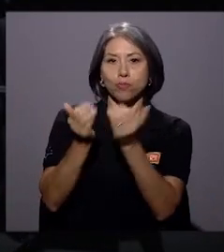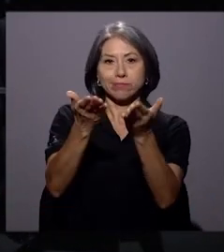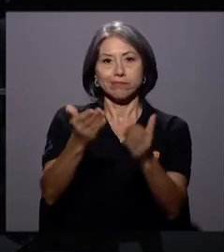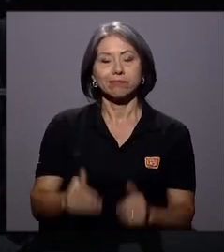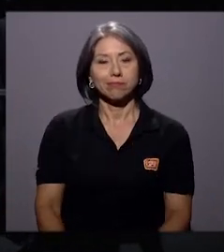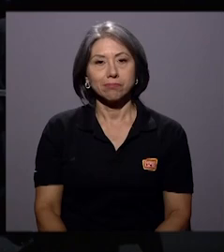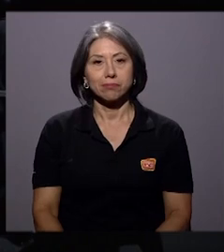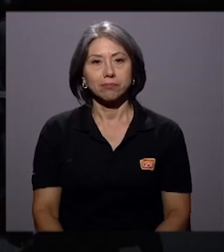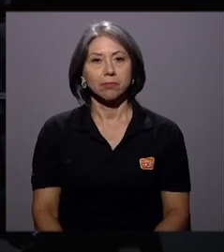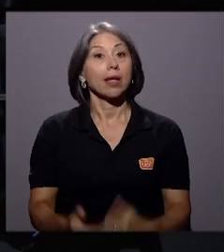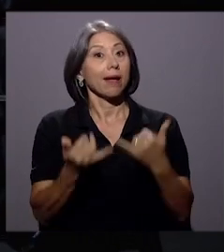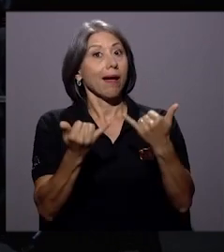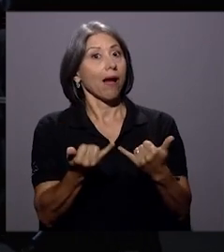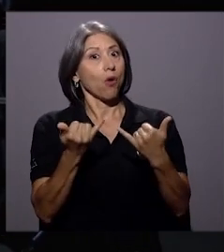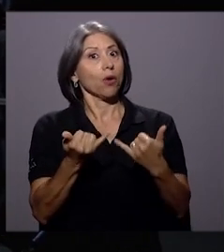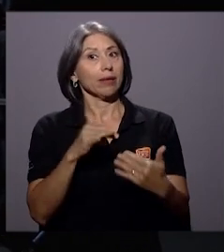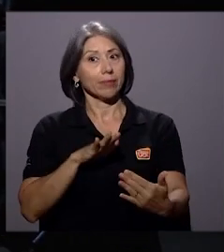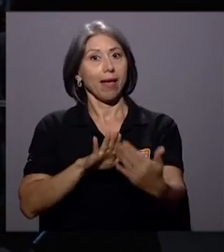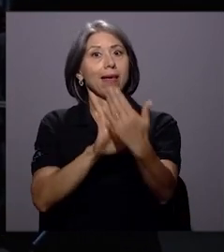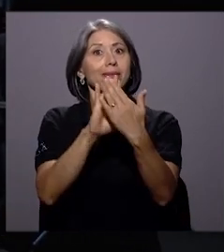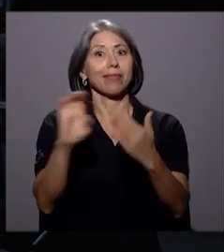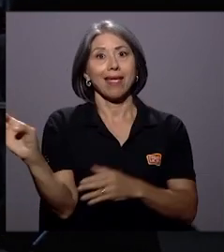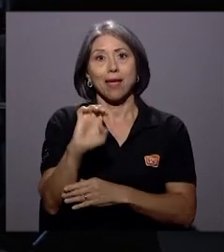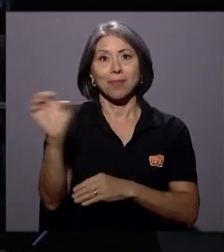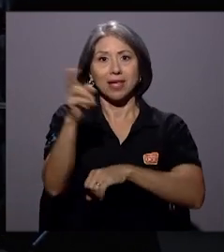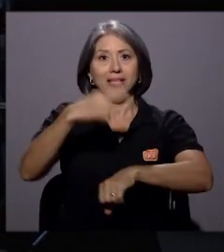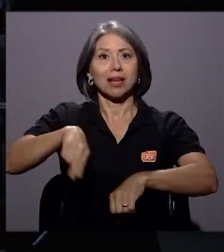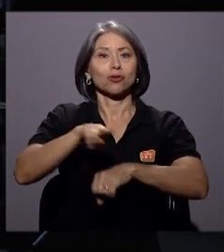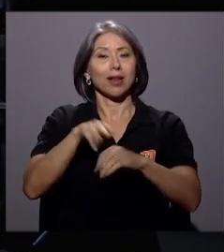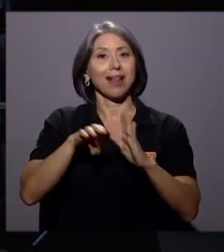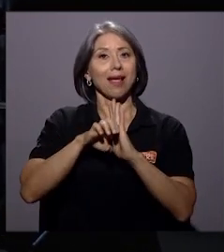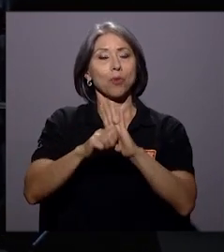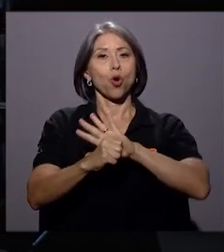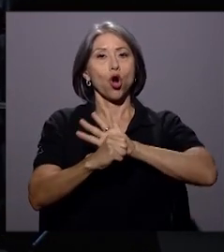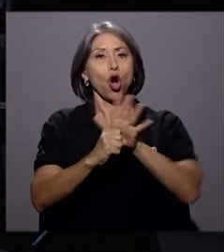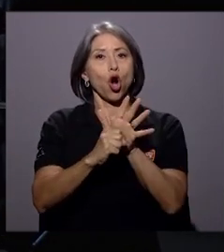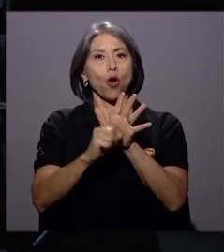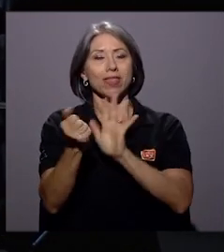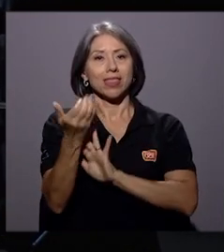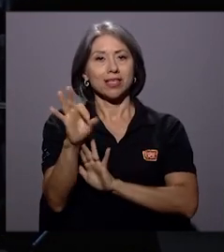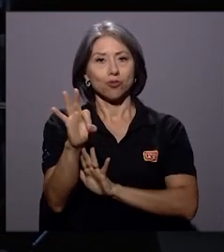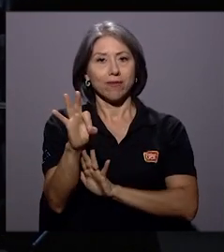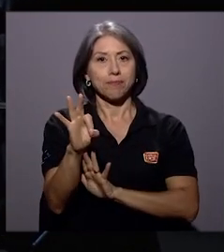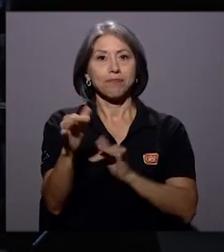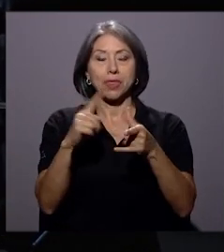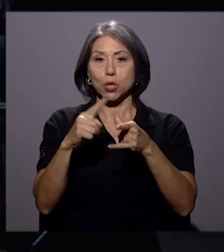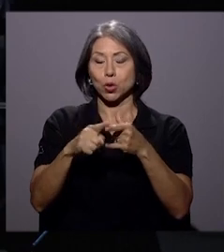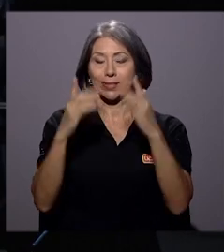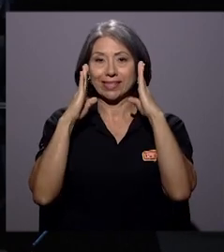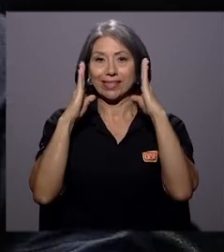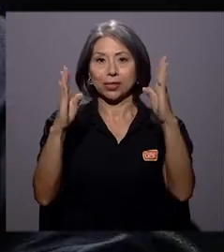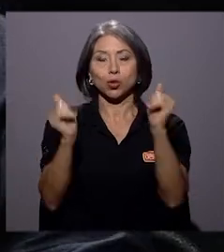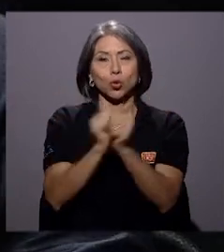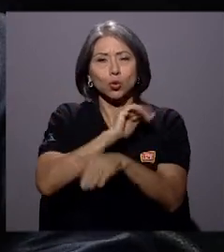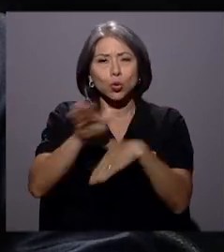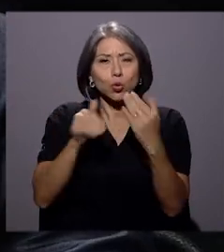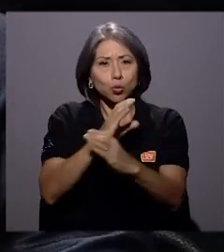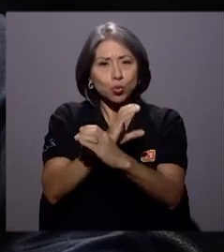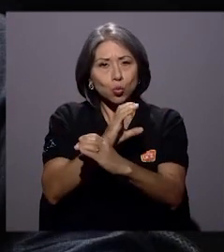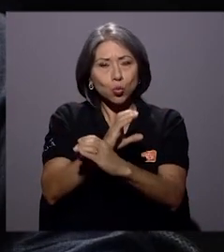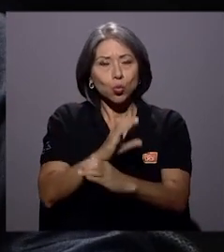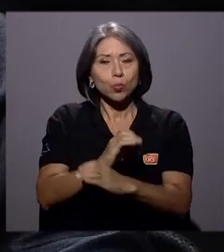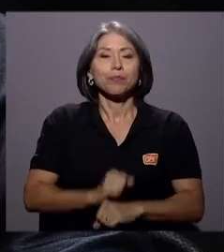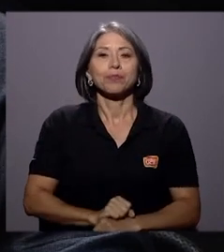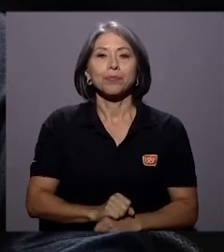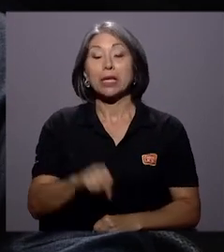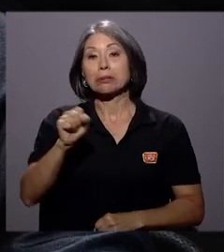Enfrentándonos casualmente ante una emergencia nacional como el COVID-19, así que a poner atención con todos los protocolos, Don Wagner. Bueno, francamente estamos